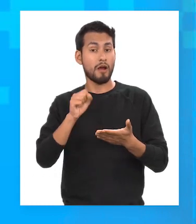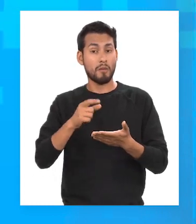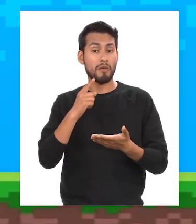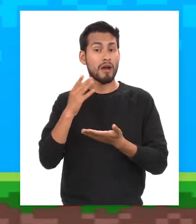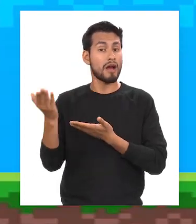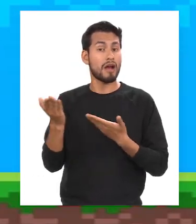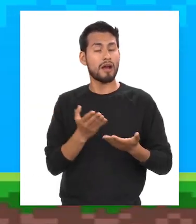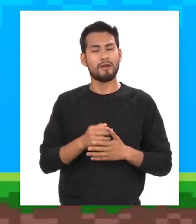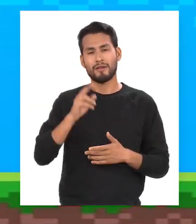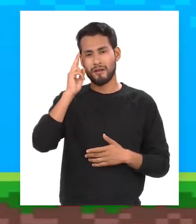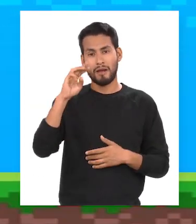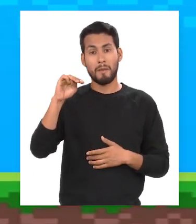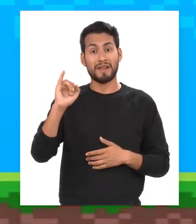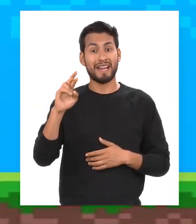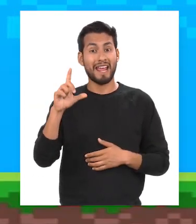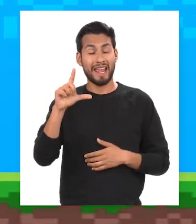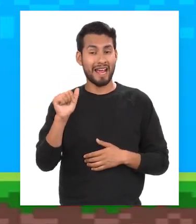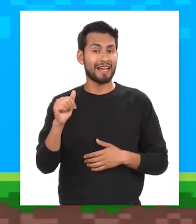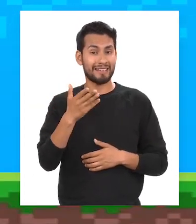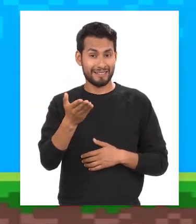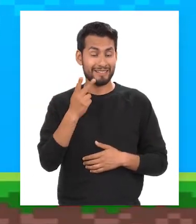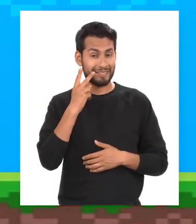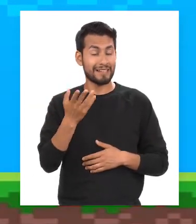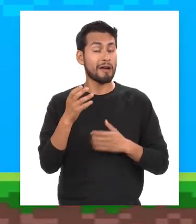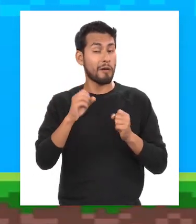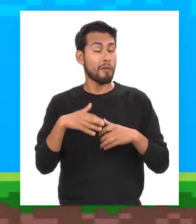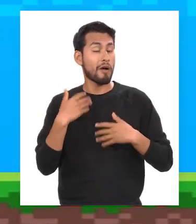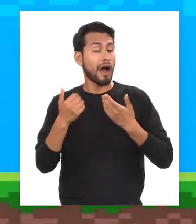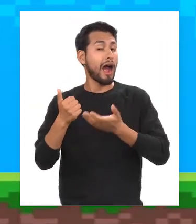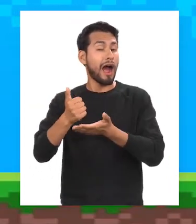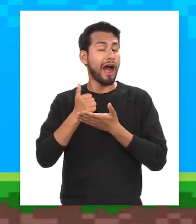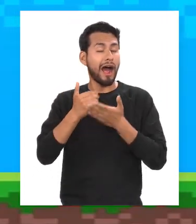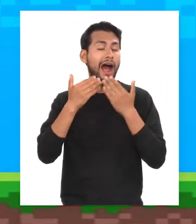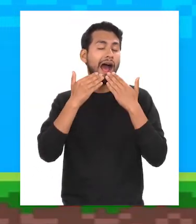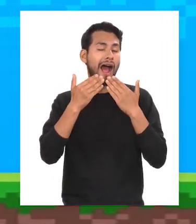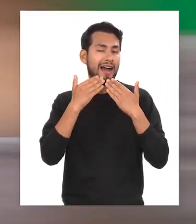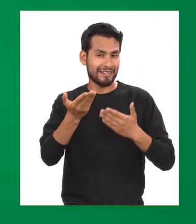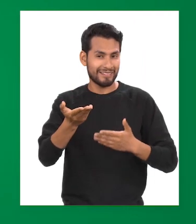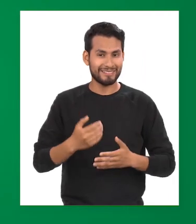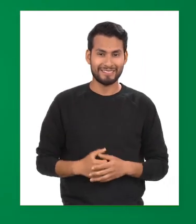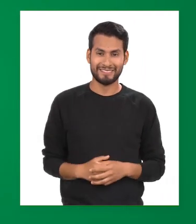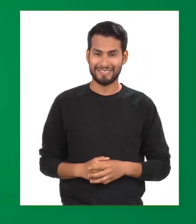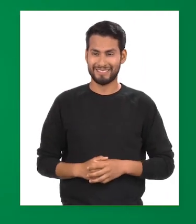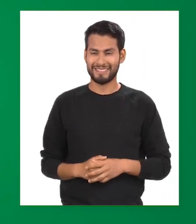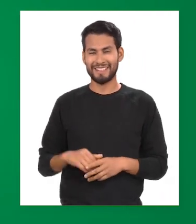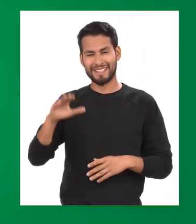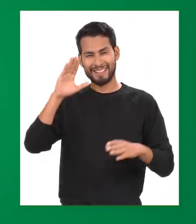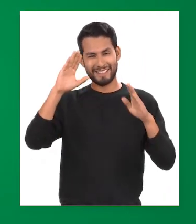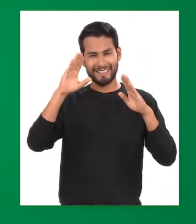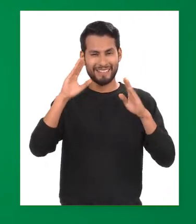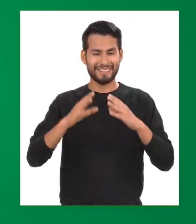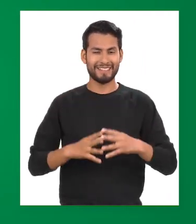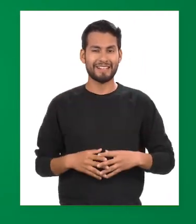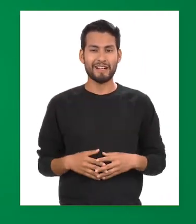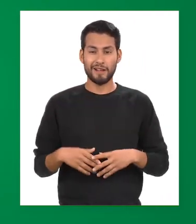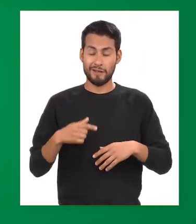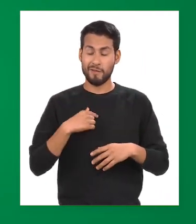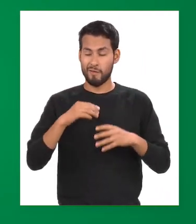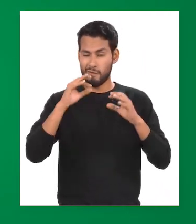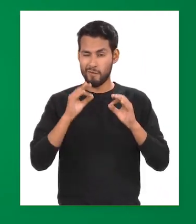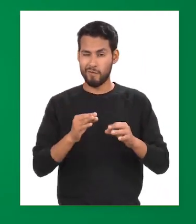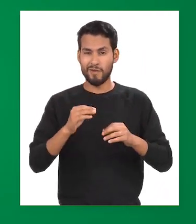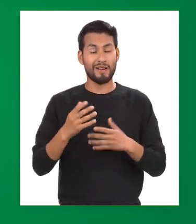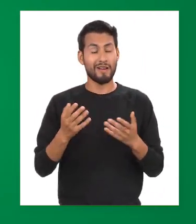la bienvenida a la profe Mireia. Hola profe, gracias por ayudarnos en este proceso. Hola, hola chicos. Estoy